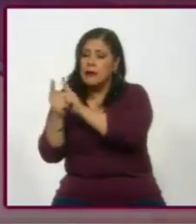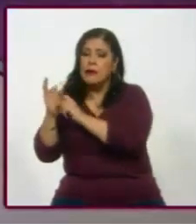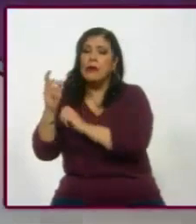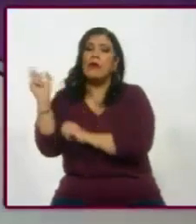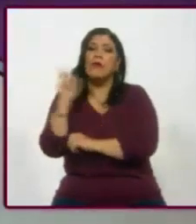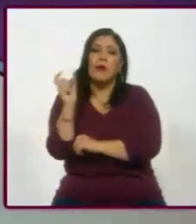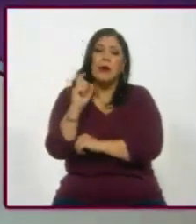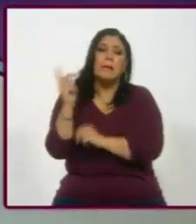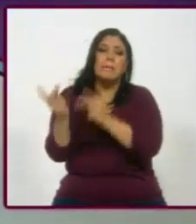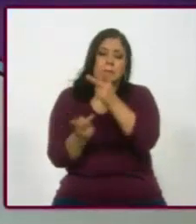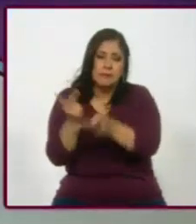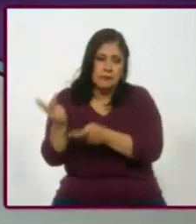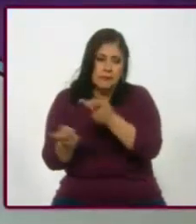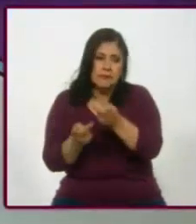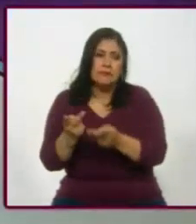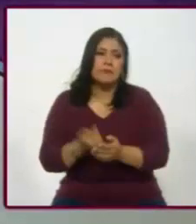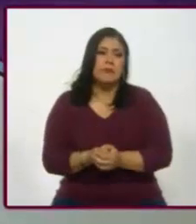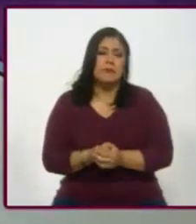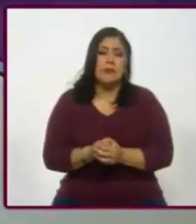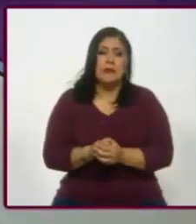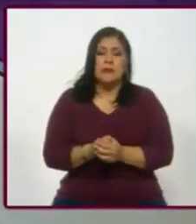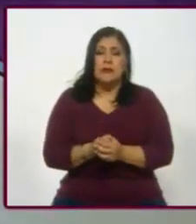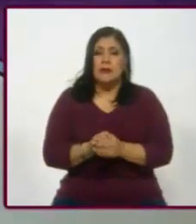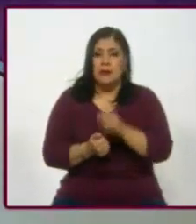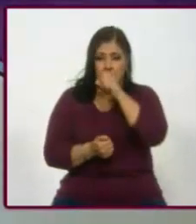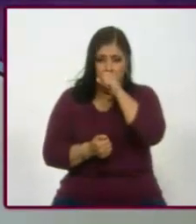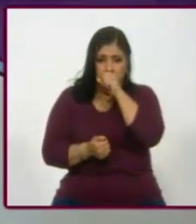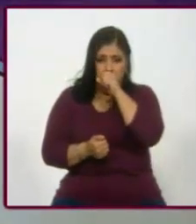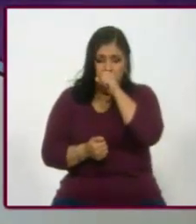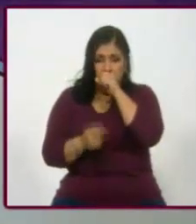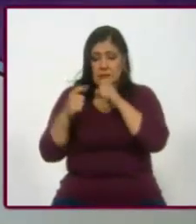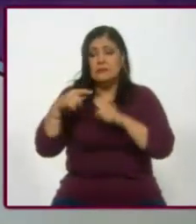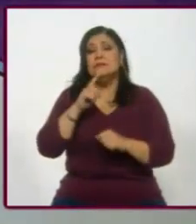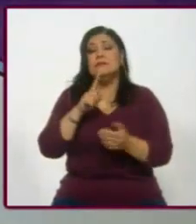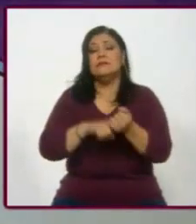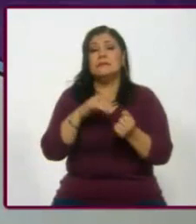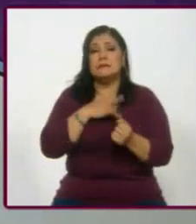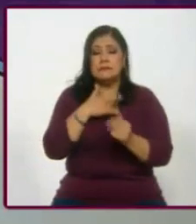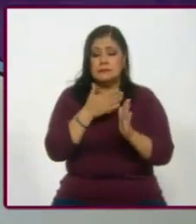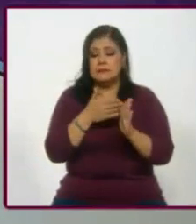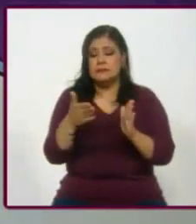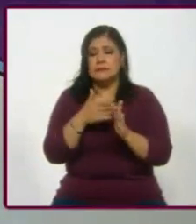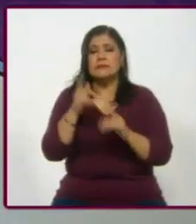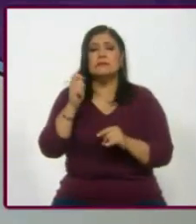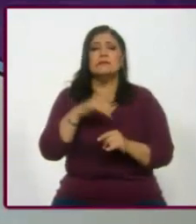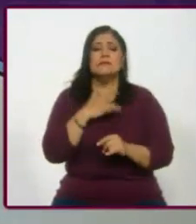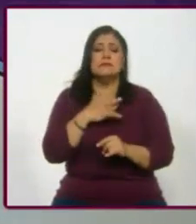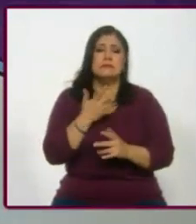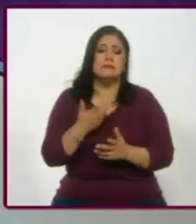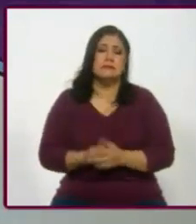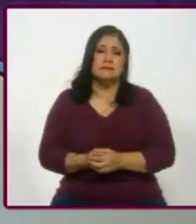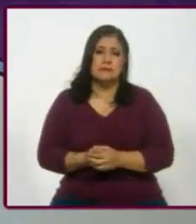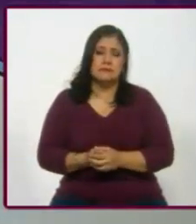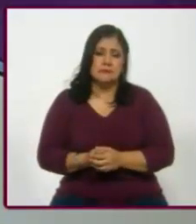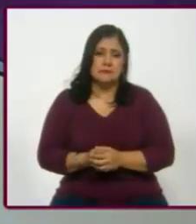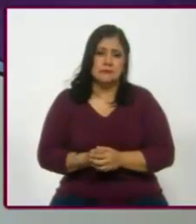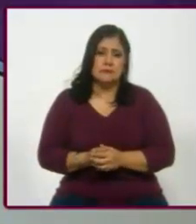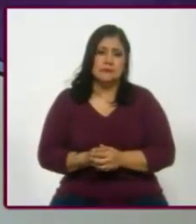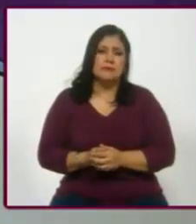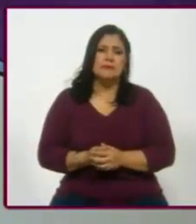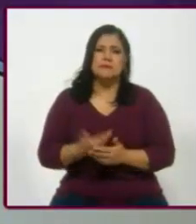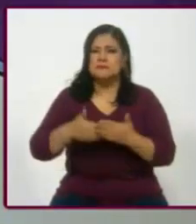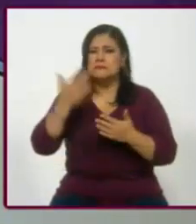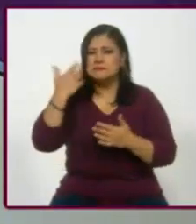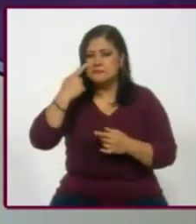preguntes, y en qué términos pones, en qué términos pones. Sí. Y ya lo hemos